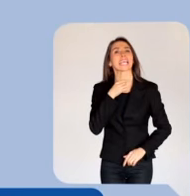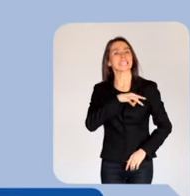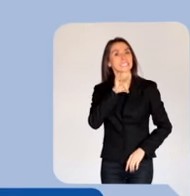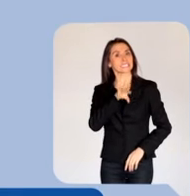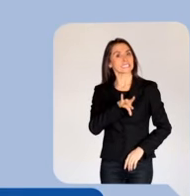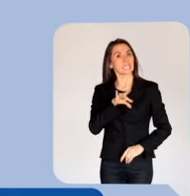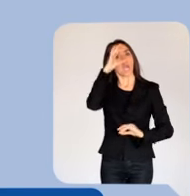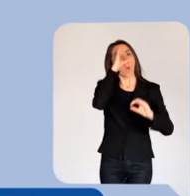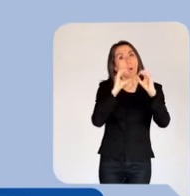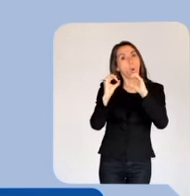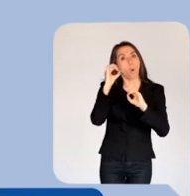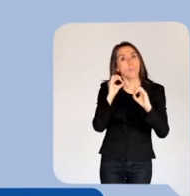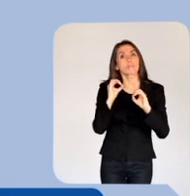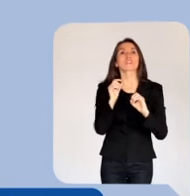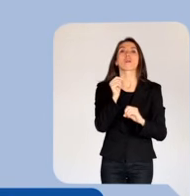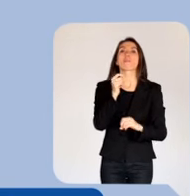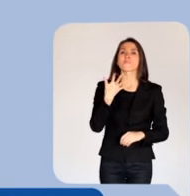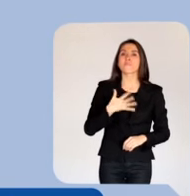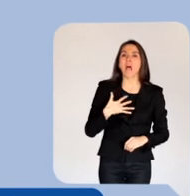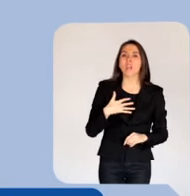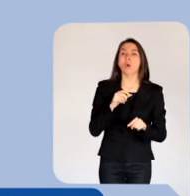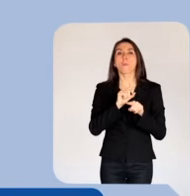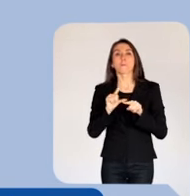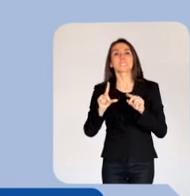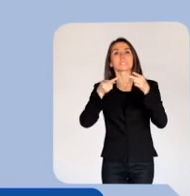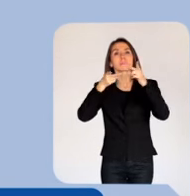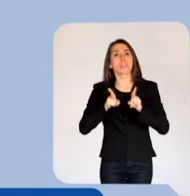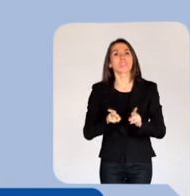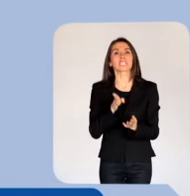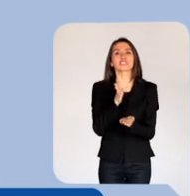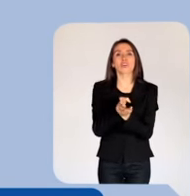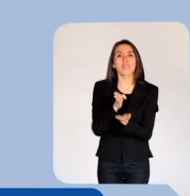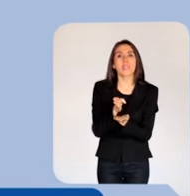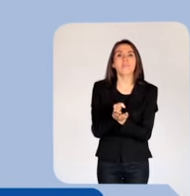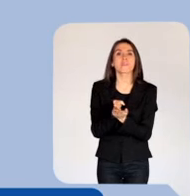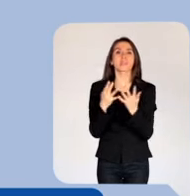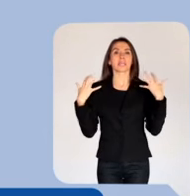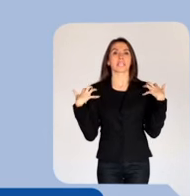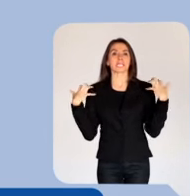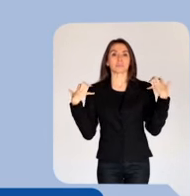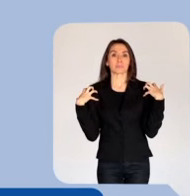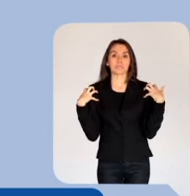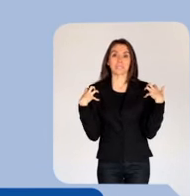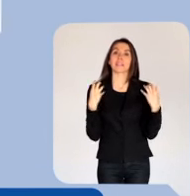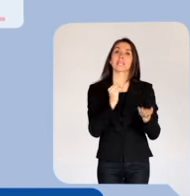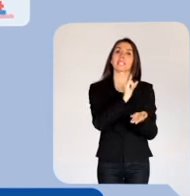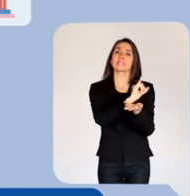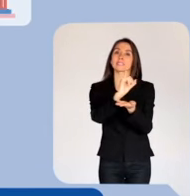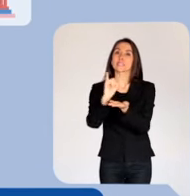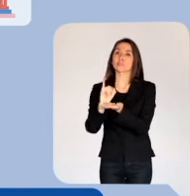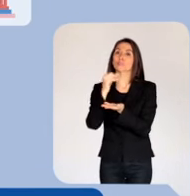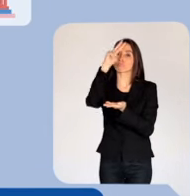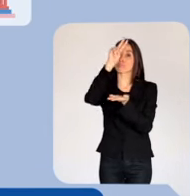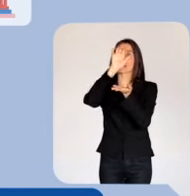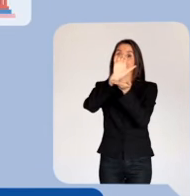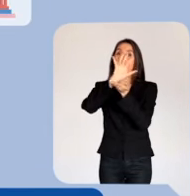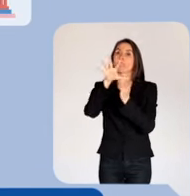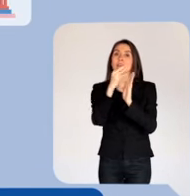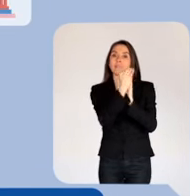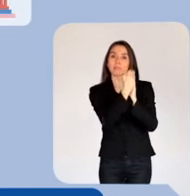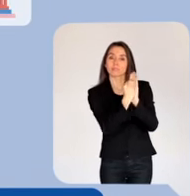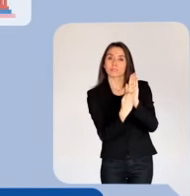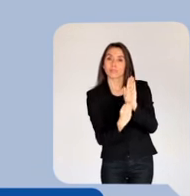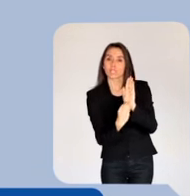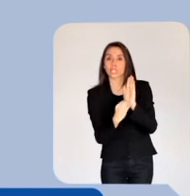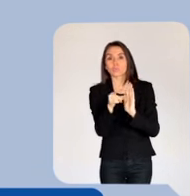Chile. A través de nuestras opiniones respecto a los valores y principios, derechos, deberes y responsabilidades, y las instituciones del Estado que